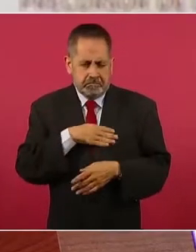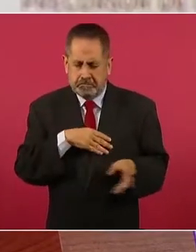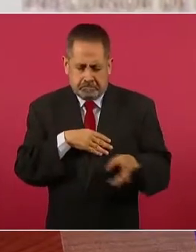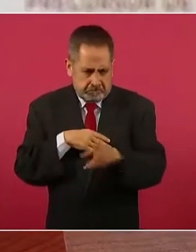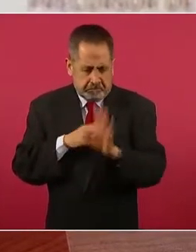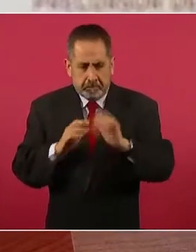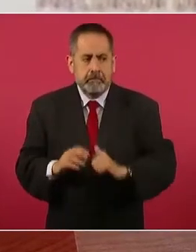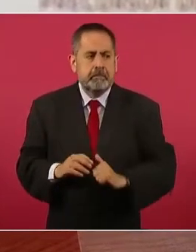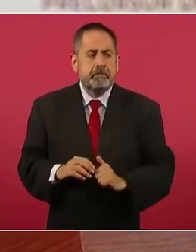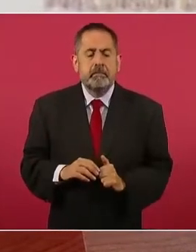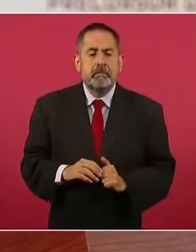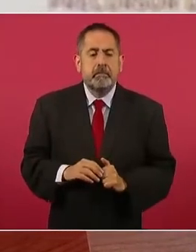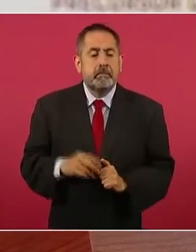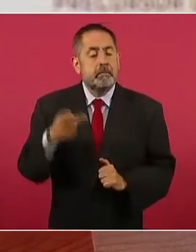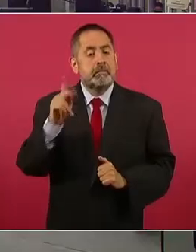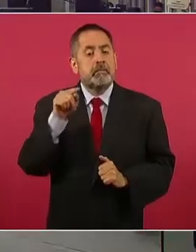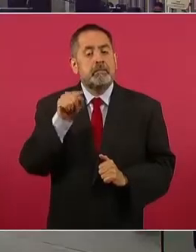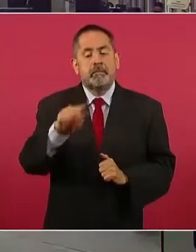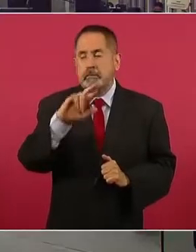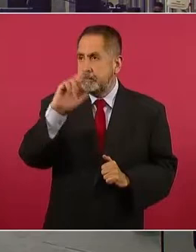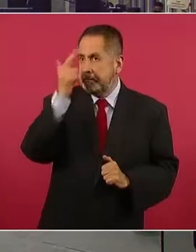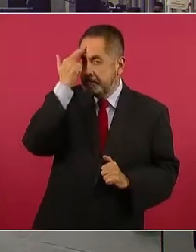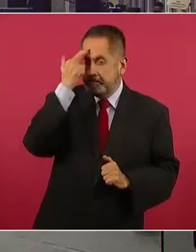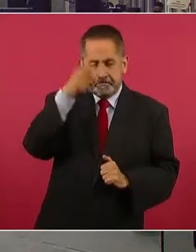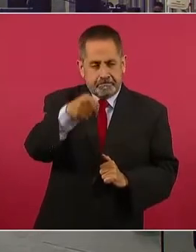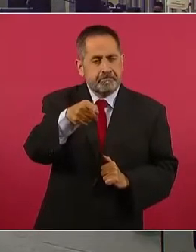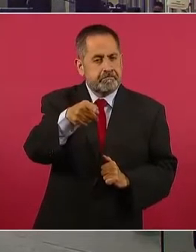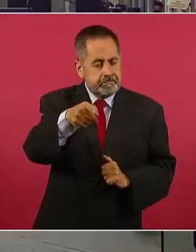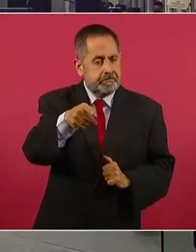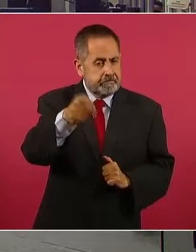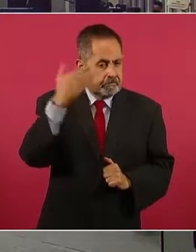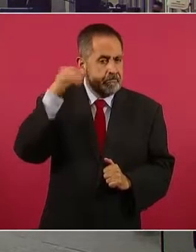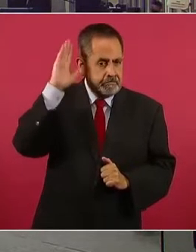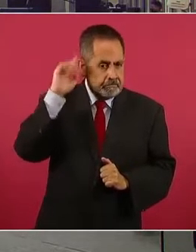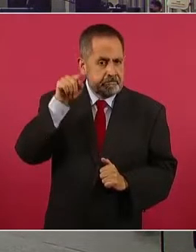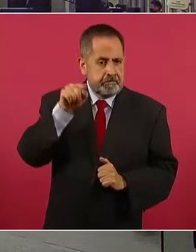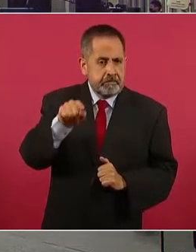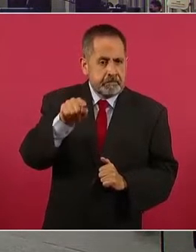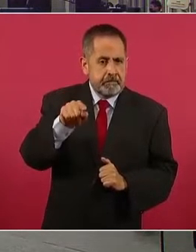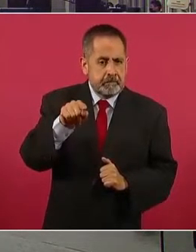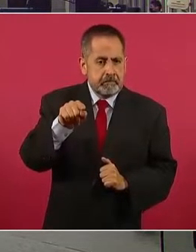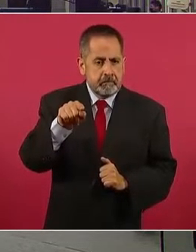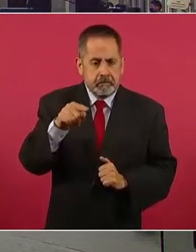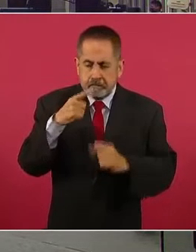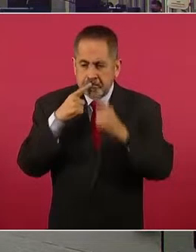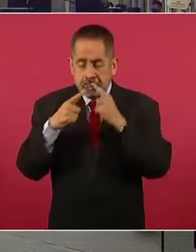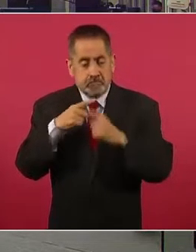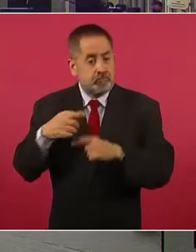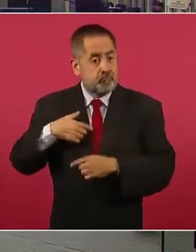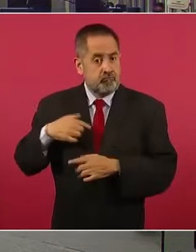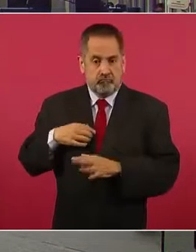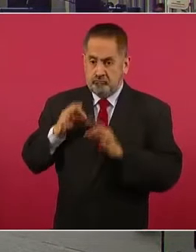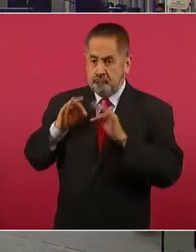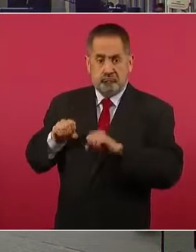todo. Pero recuerdo que estábamos bien posicionados